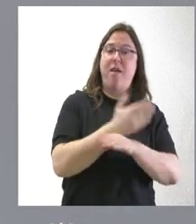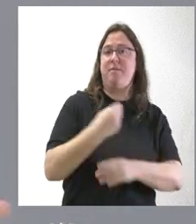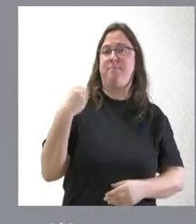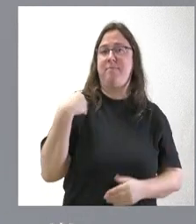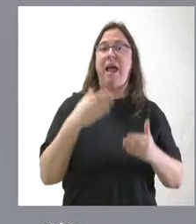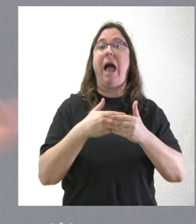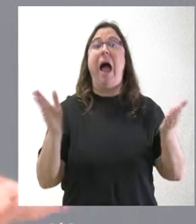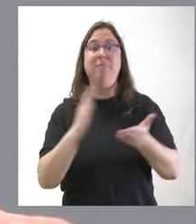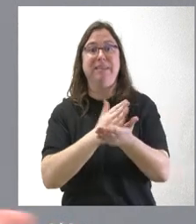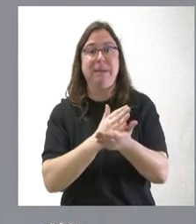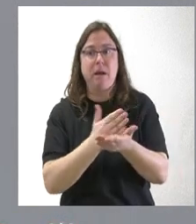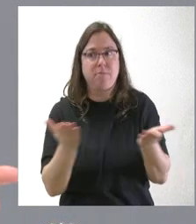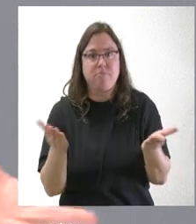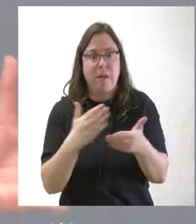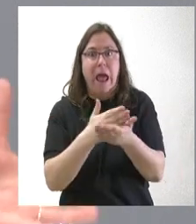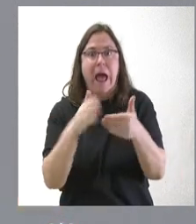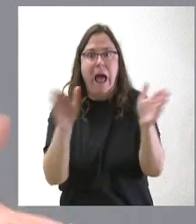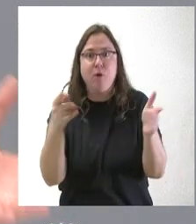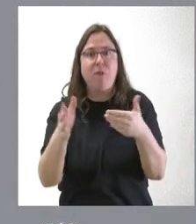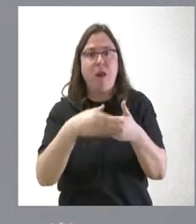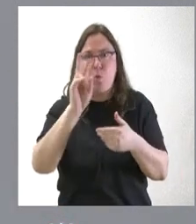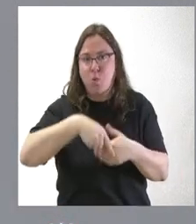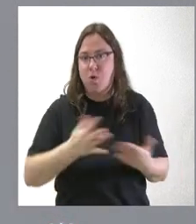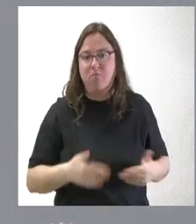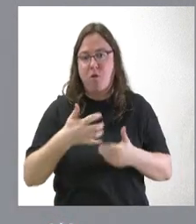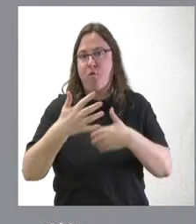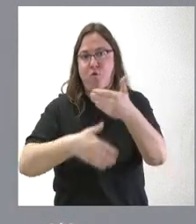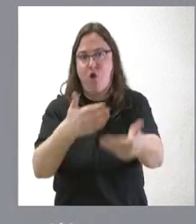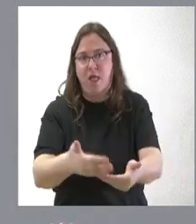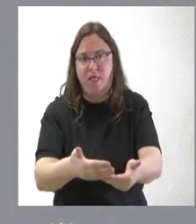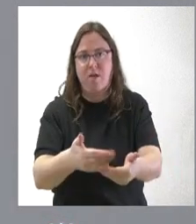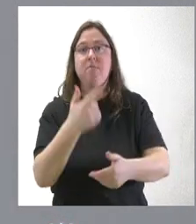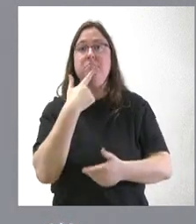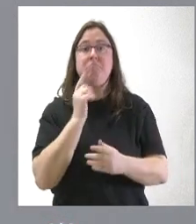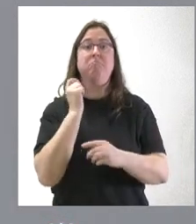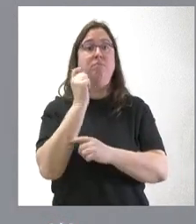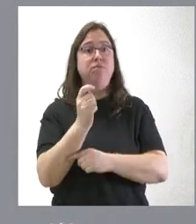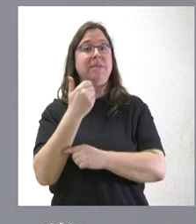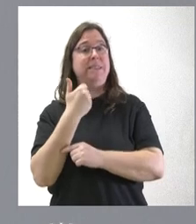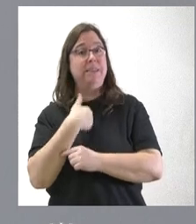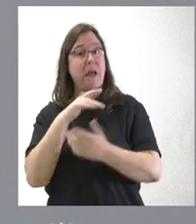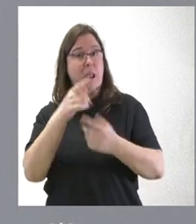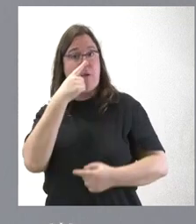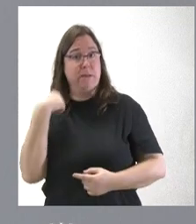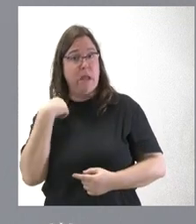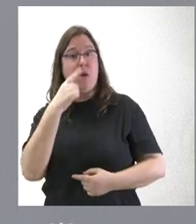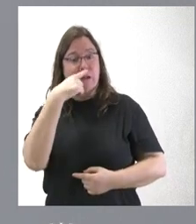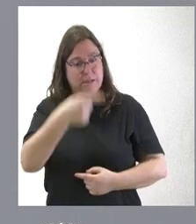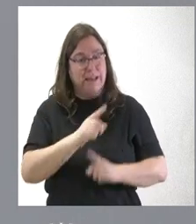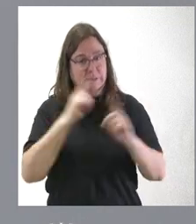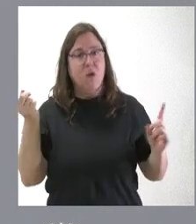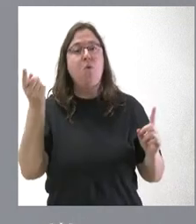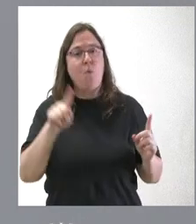reabriéramos el SERLA. No hubo nada que reabrir porque nunca se cerró y está funcionando. Dimos aportaciones en el ejercicio pasado y lo haremos en este ejercicio.